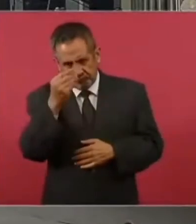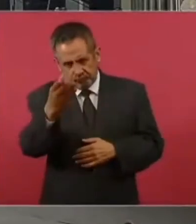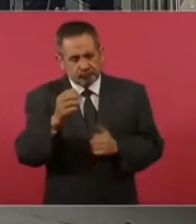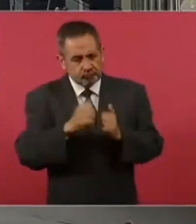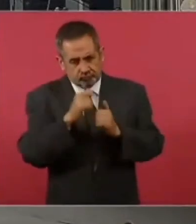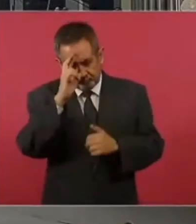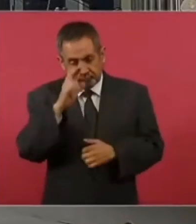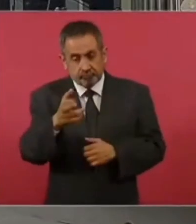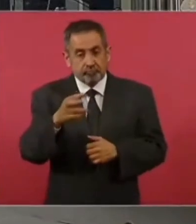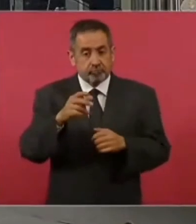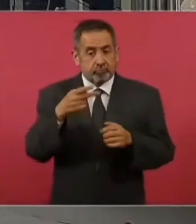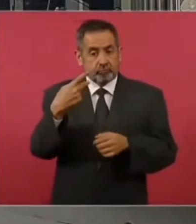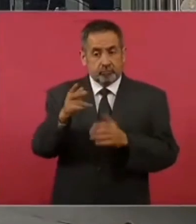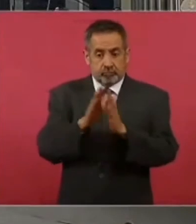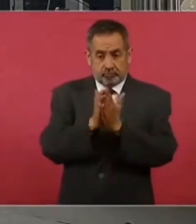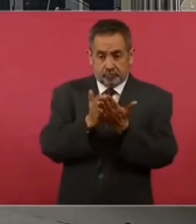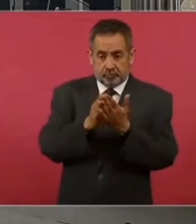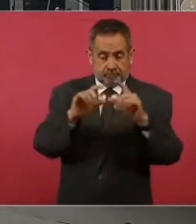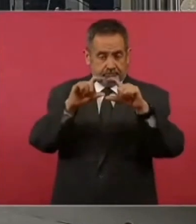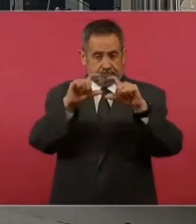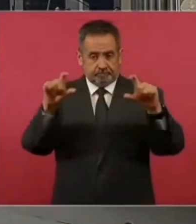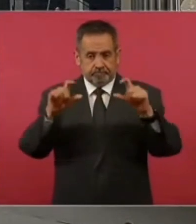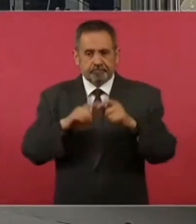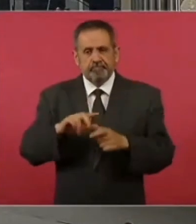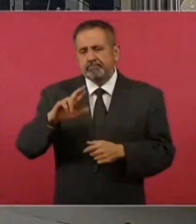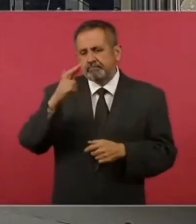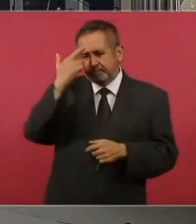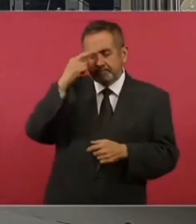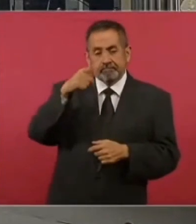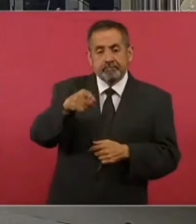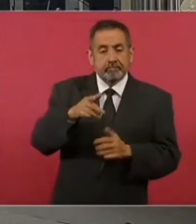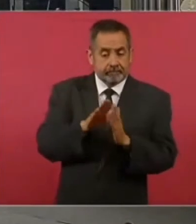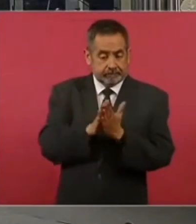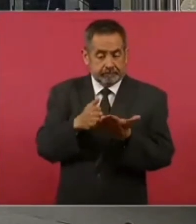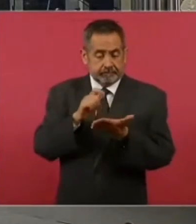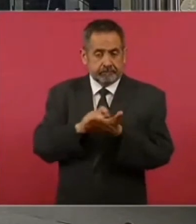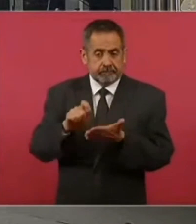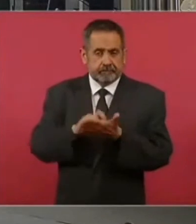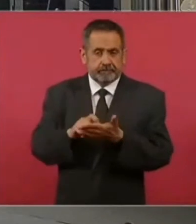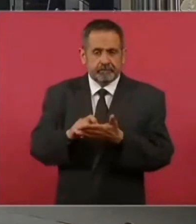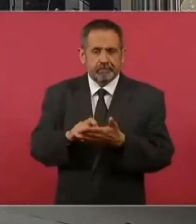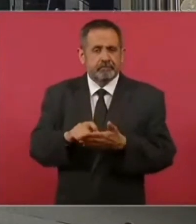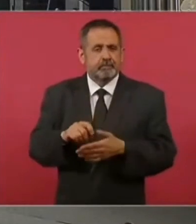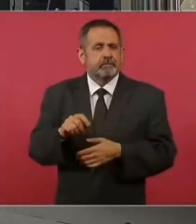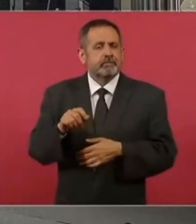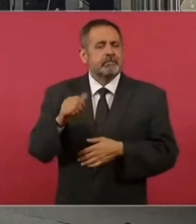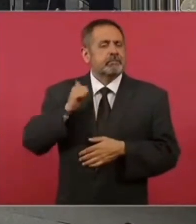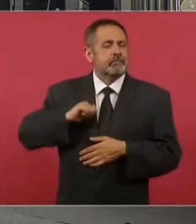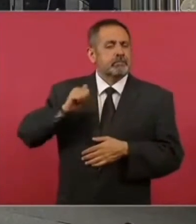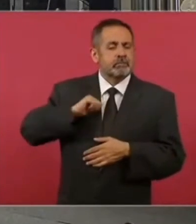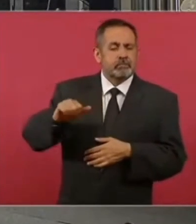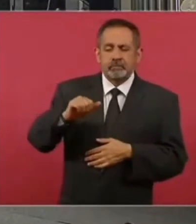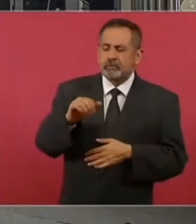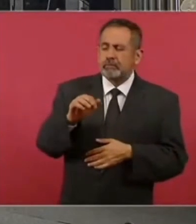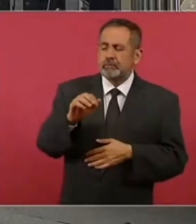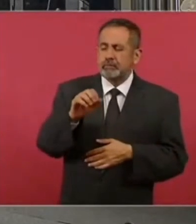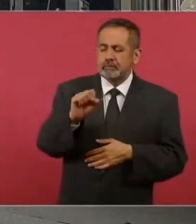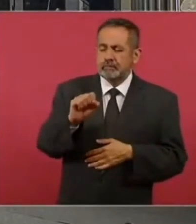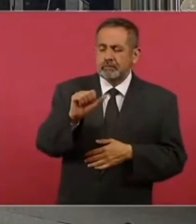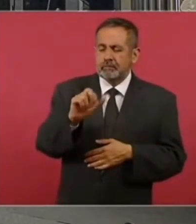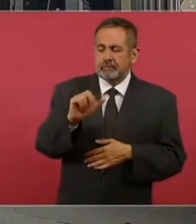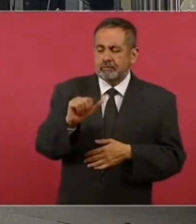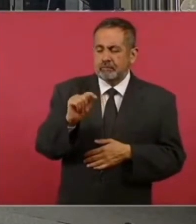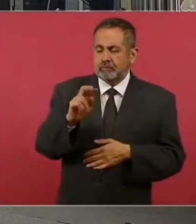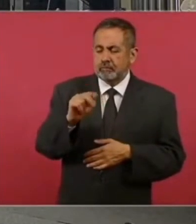Si aún no tiene el título de su libro, recordarle que en el libro de Así hablo Zaratustra de Friedrich Nietzsche,